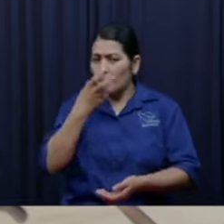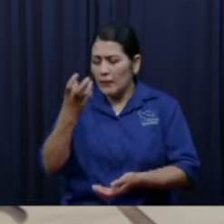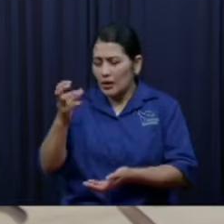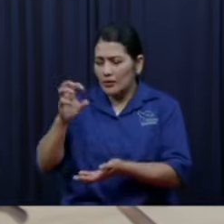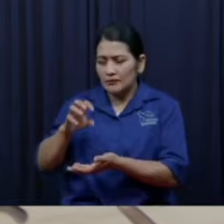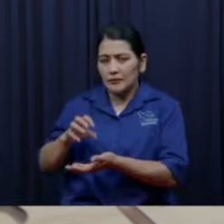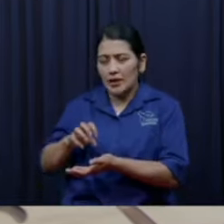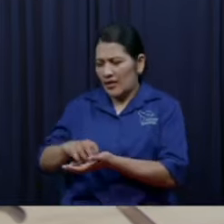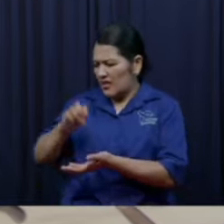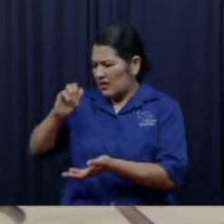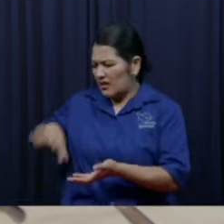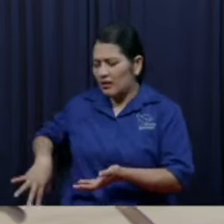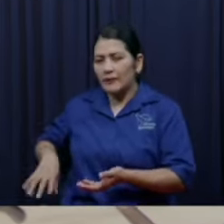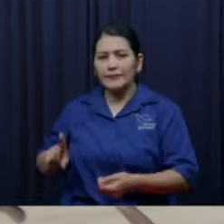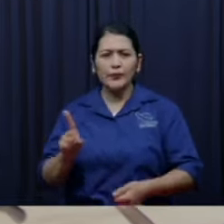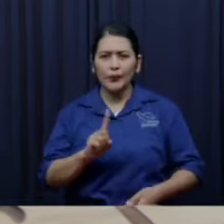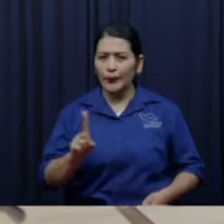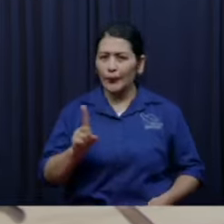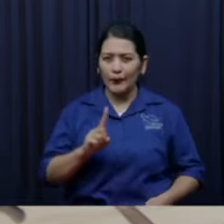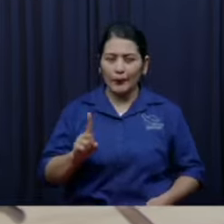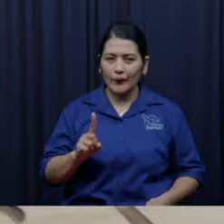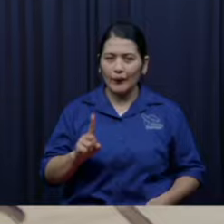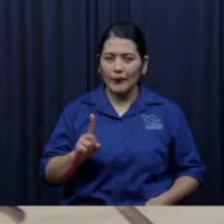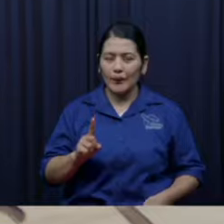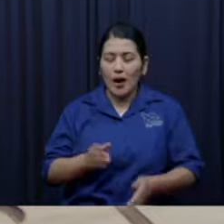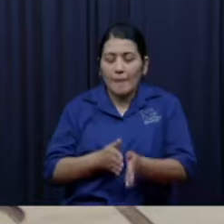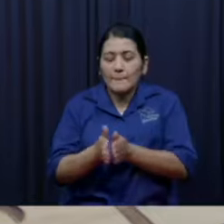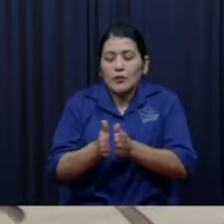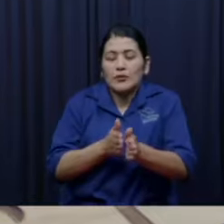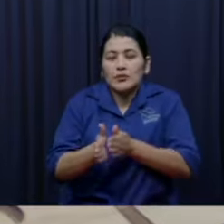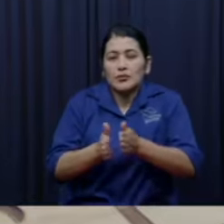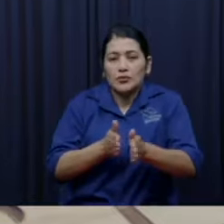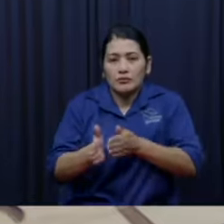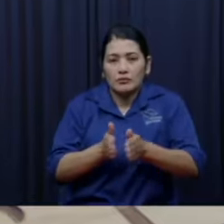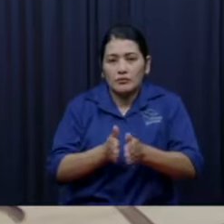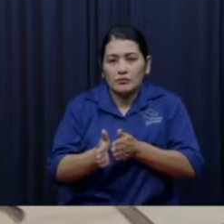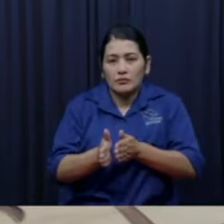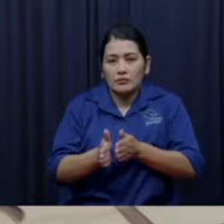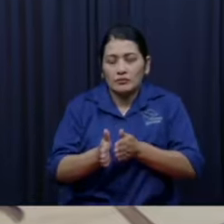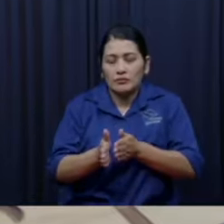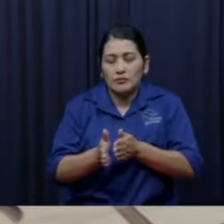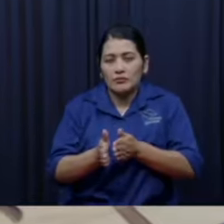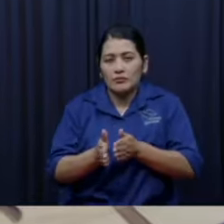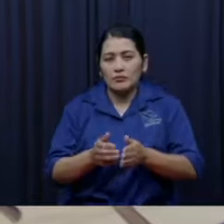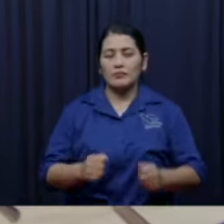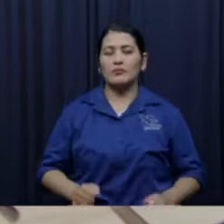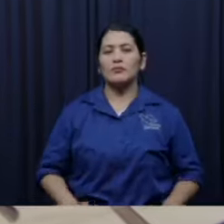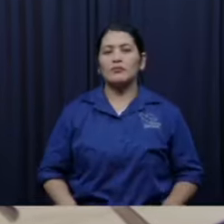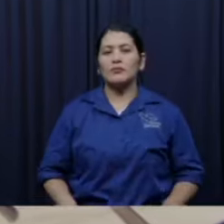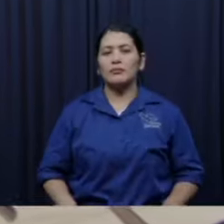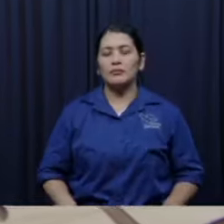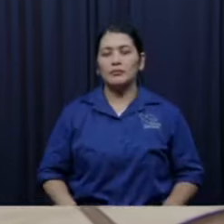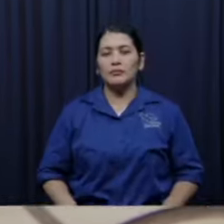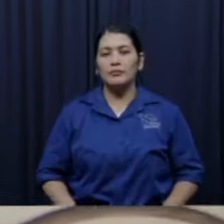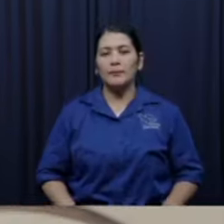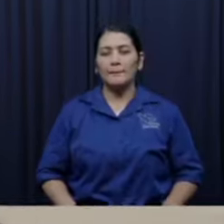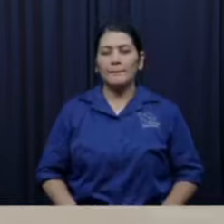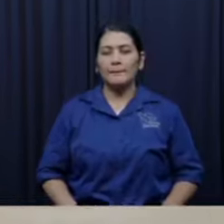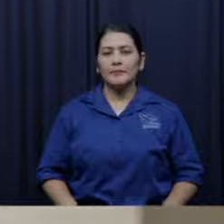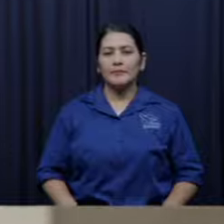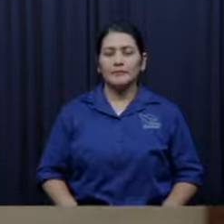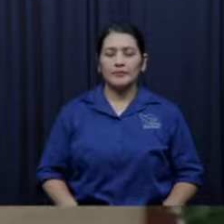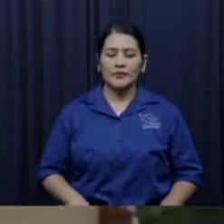tomó aquello que uno podría decir eso déjenlo ahí eso déjenlo ahí me dijo un hermano un día